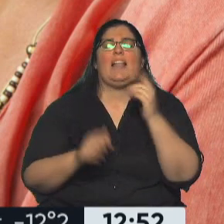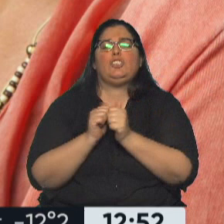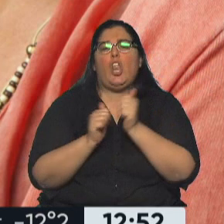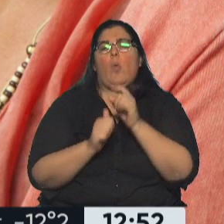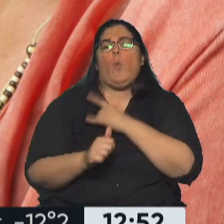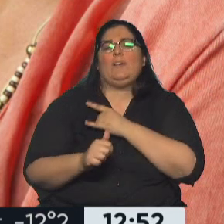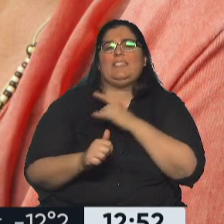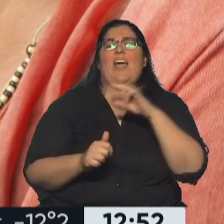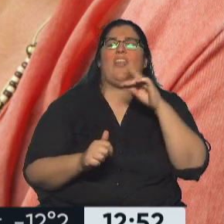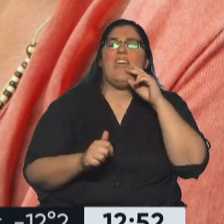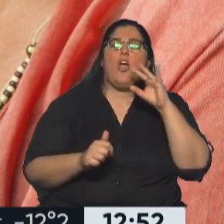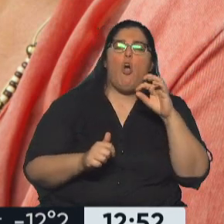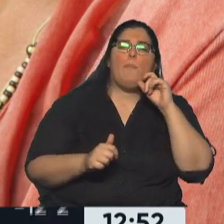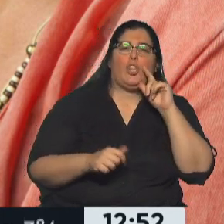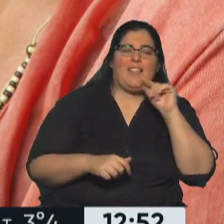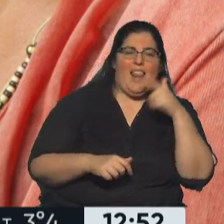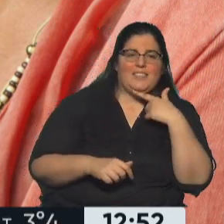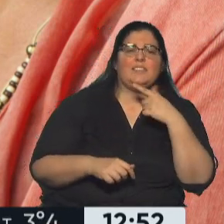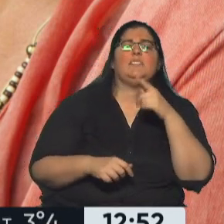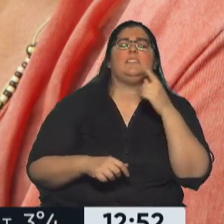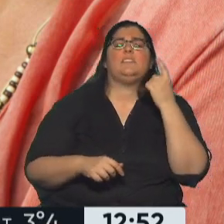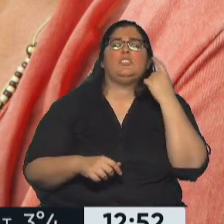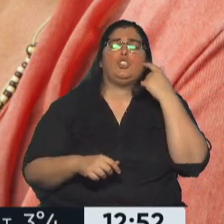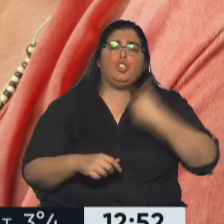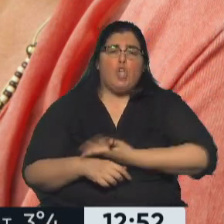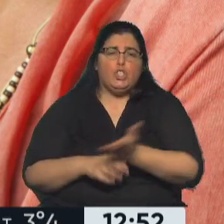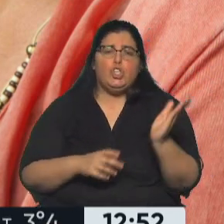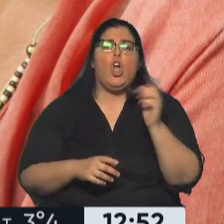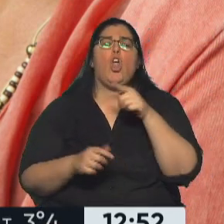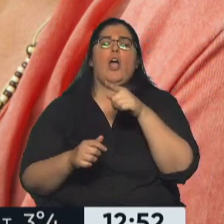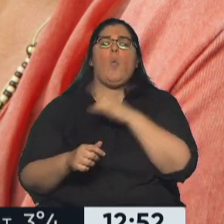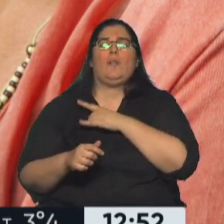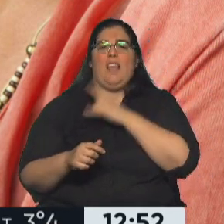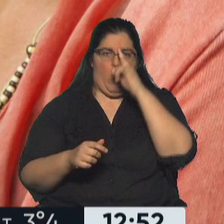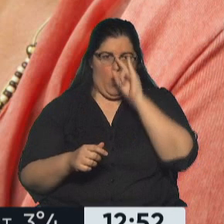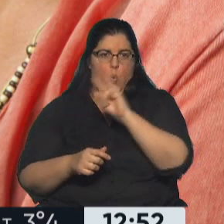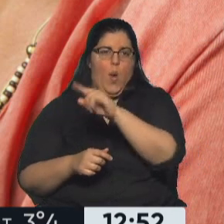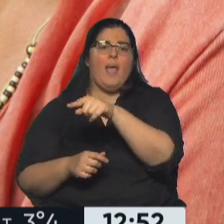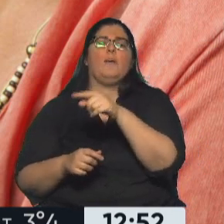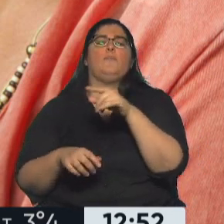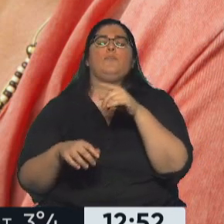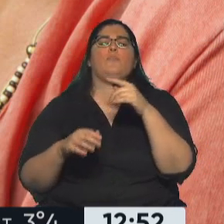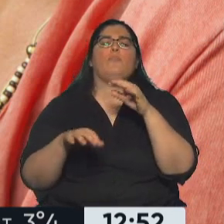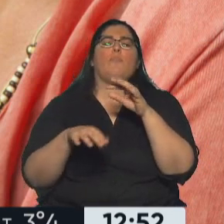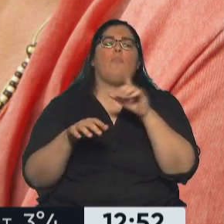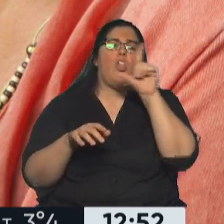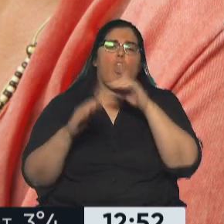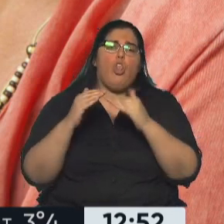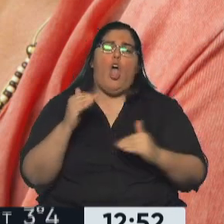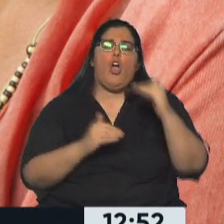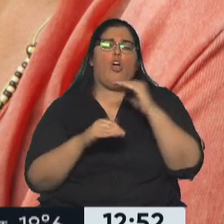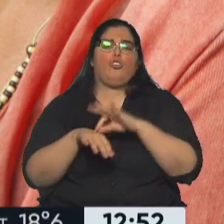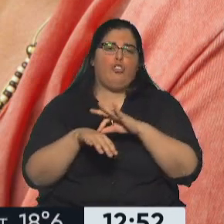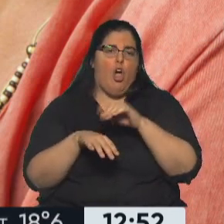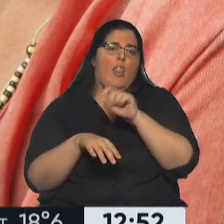socióloga, Universidad de la República en Uruguay, doctora en Ciencia Política, Universidad de Notre Dame en Estados Unidos, profesora asociada de la Universidad